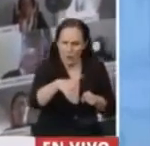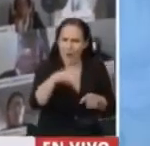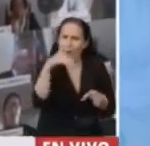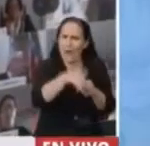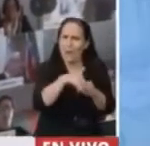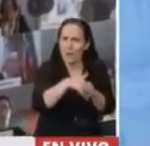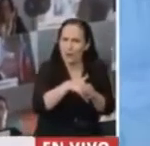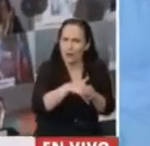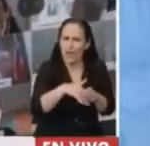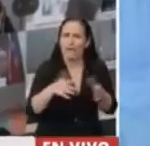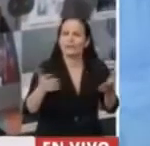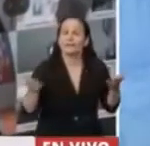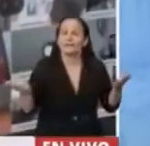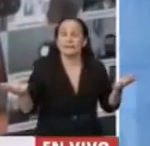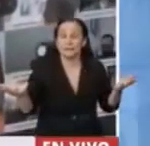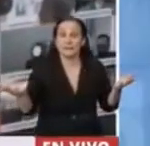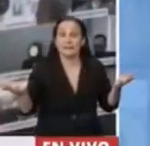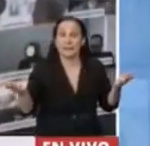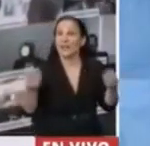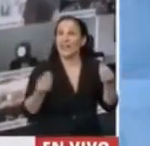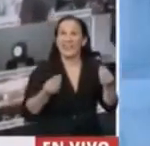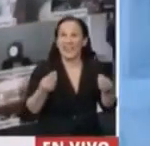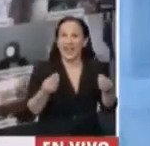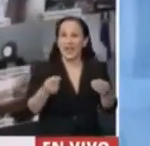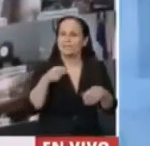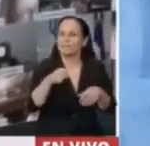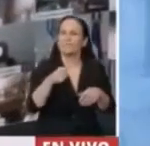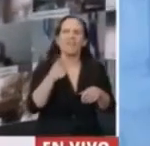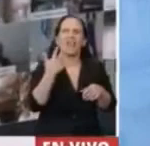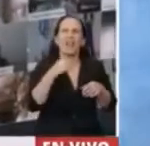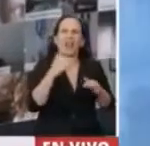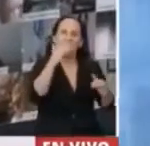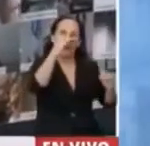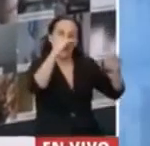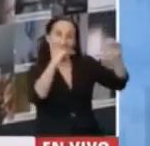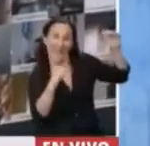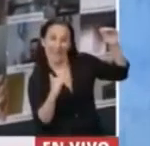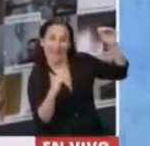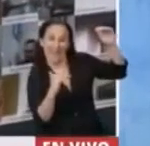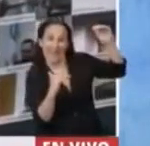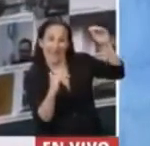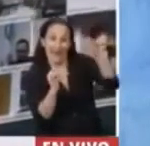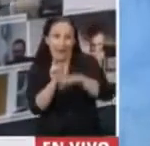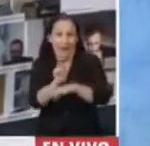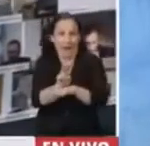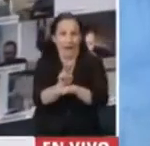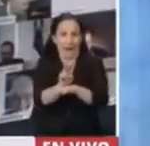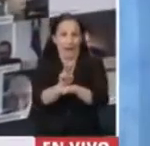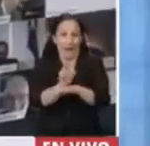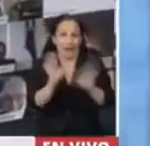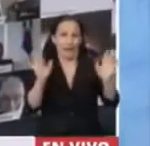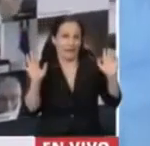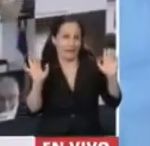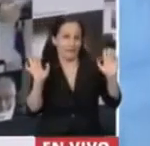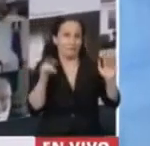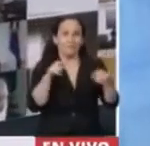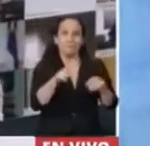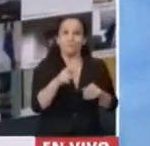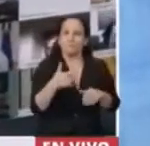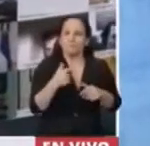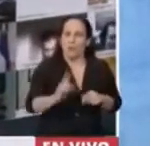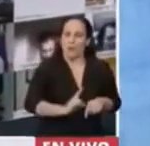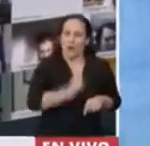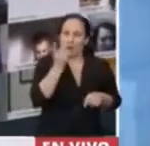en el día de hoy, es que proteja la parte más débil de esa relación. Y me da mucho orgullo que la Cámara de